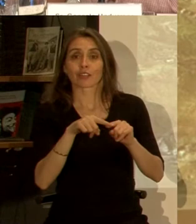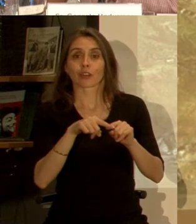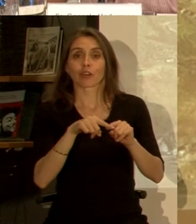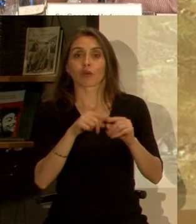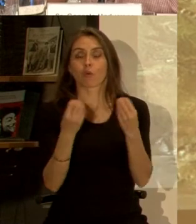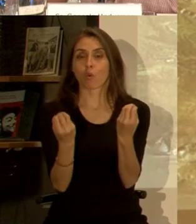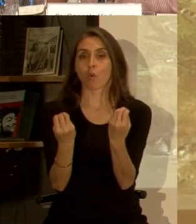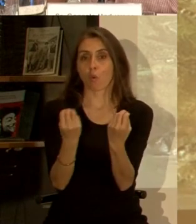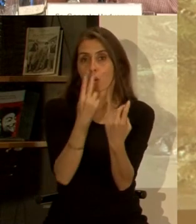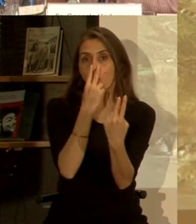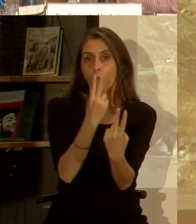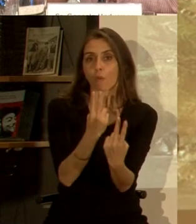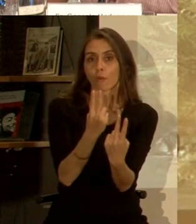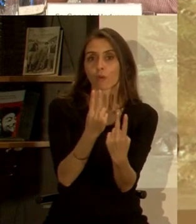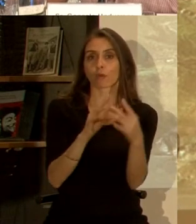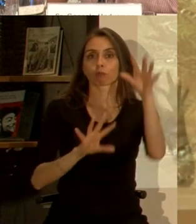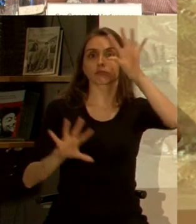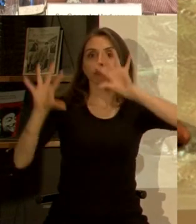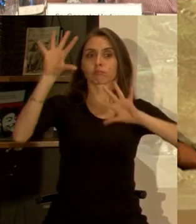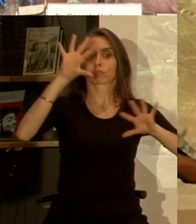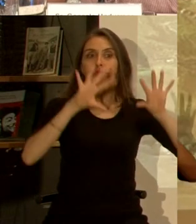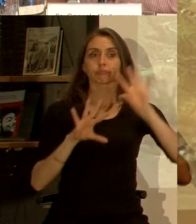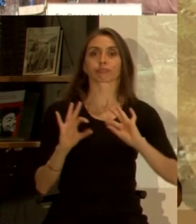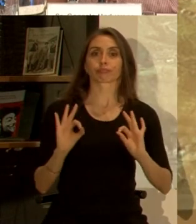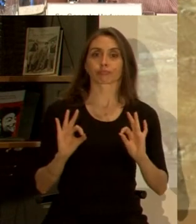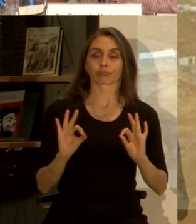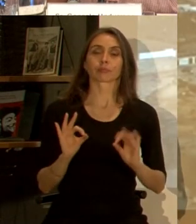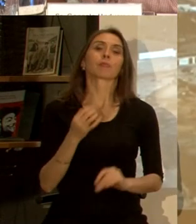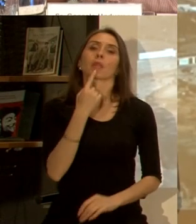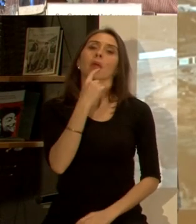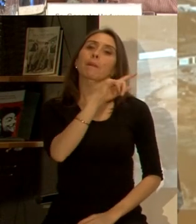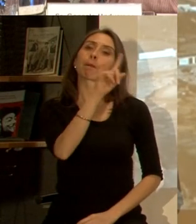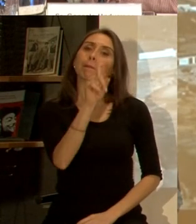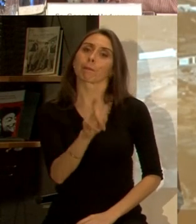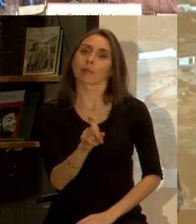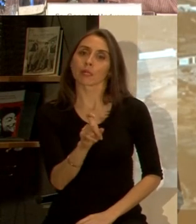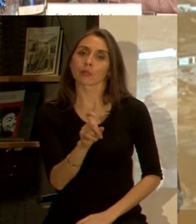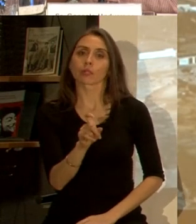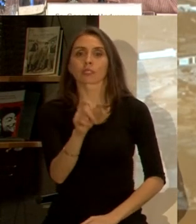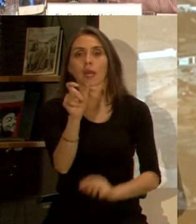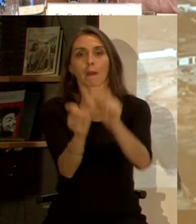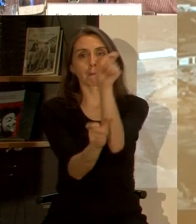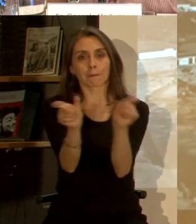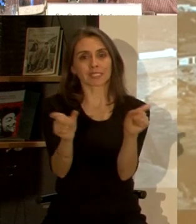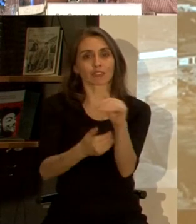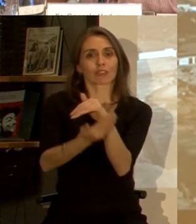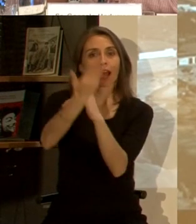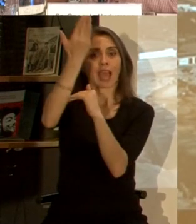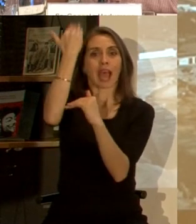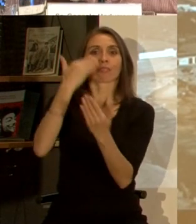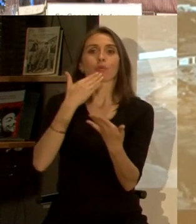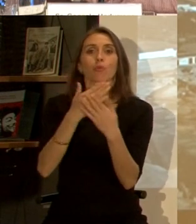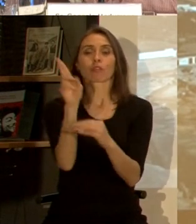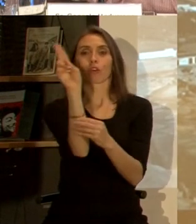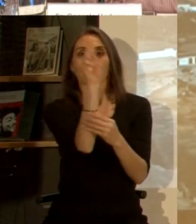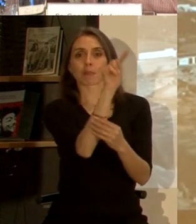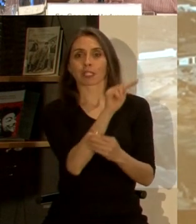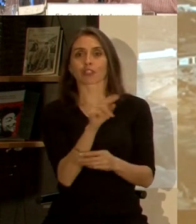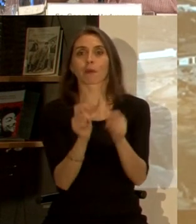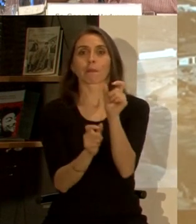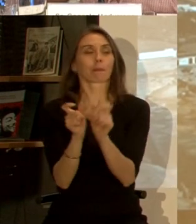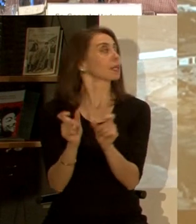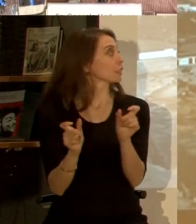virtudes, ¿no es cierto?, desde un punto de vista paisajístico. Pero la pregunta es si es que la gente en ese minuto, los habitantes, los que estaban